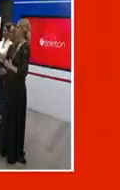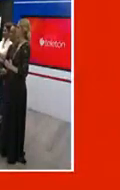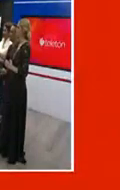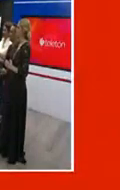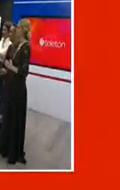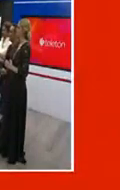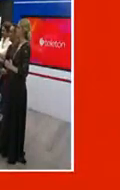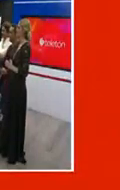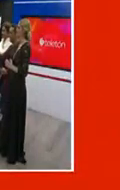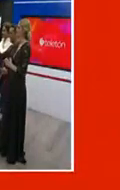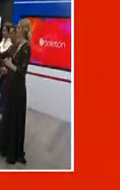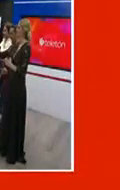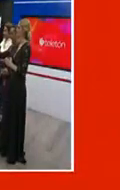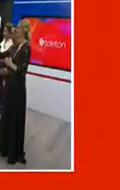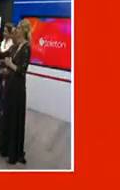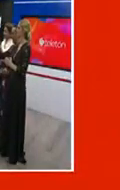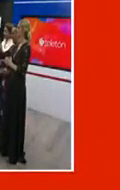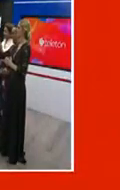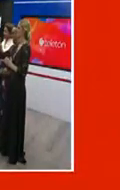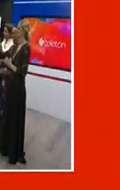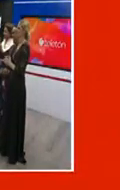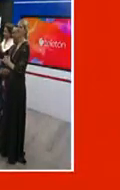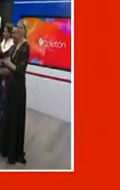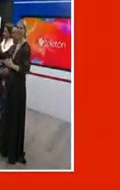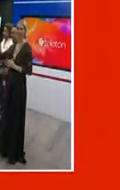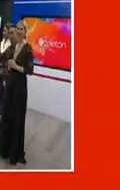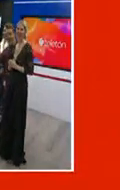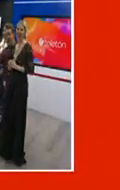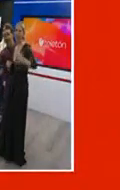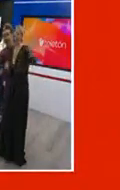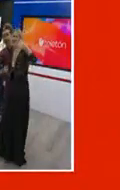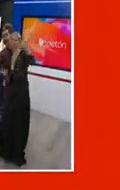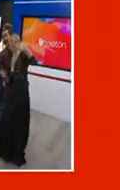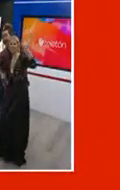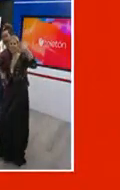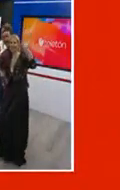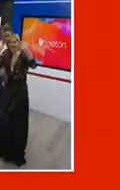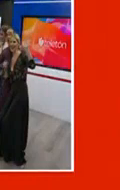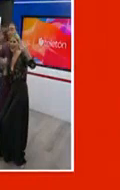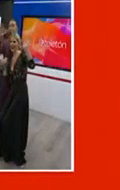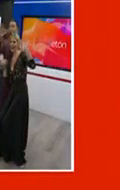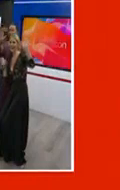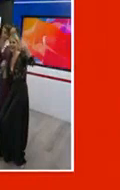horas de solidaridad. allá nos vamos. ¡Listo! ¡Eso! ¡Uh!